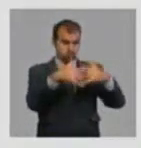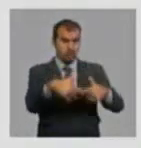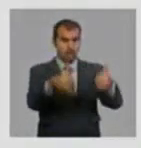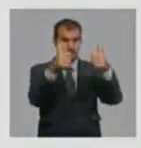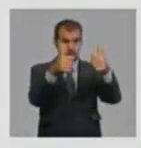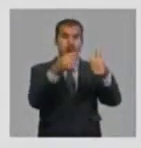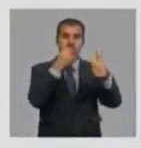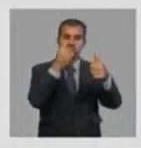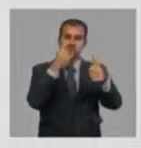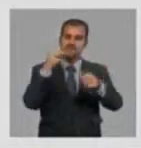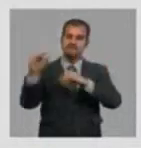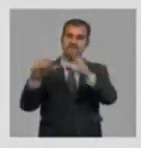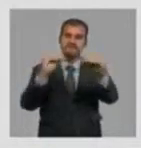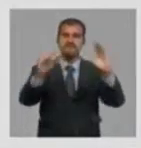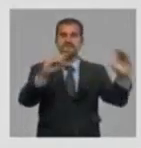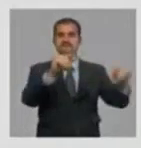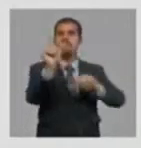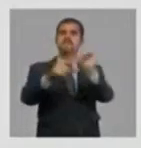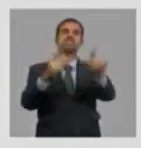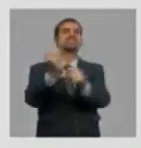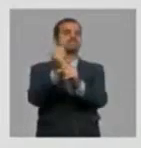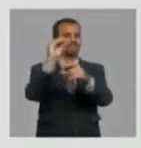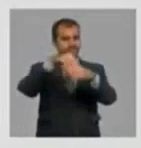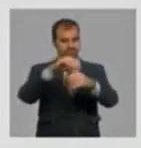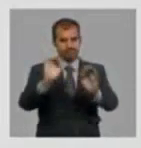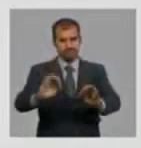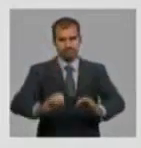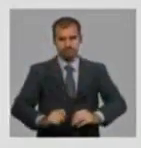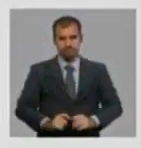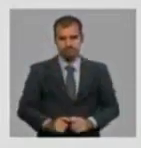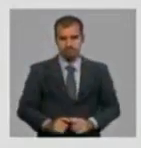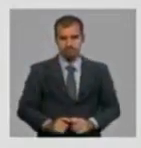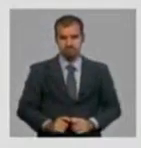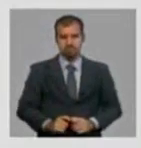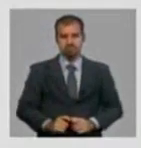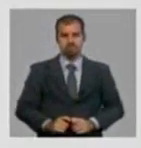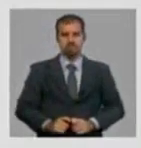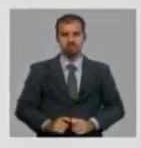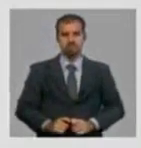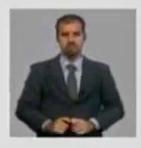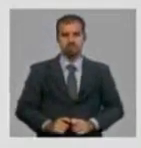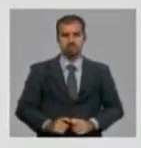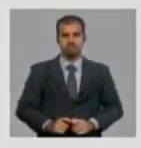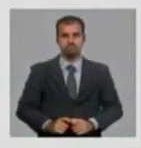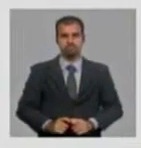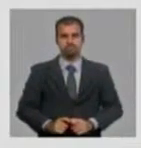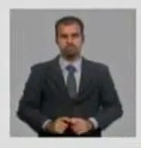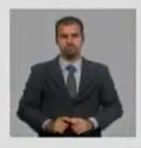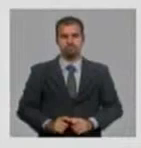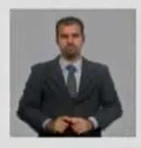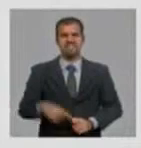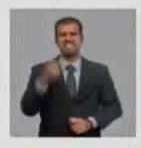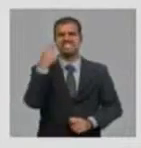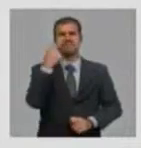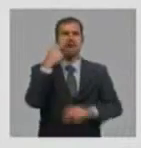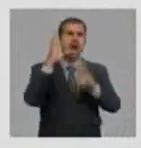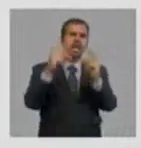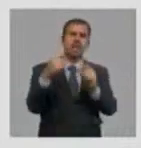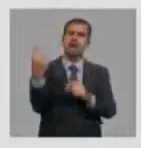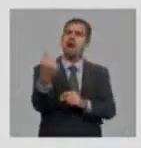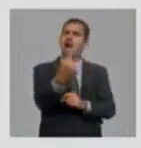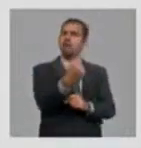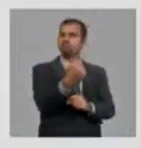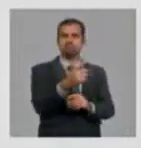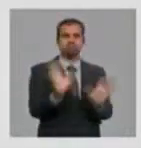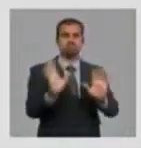ese aumento de utilidades y distribución de los trabajadores sin límite de cantidad. Sin límite. Hay siempre, había